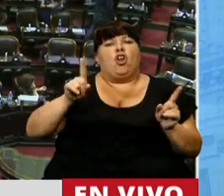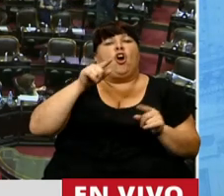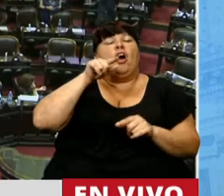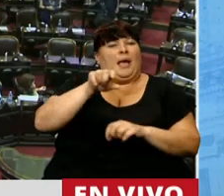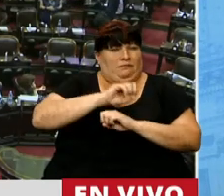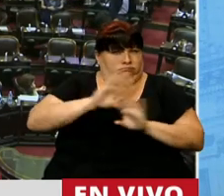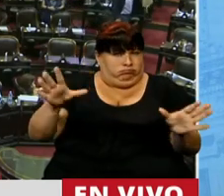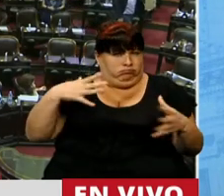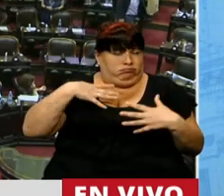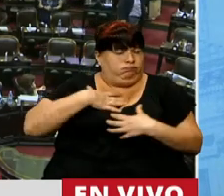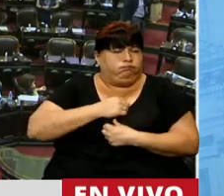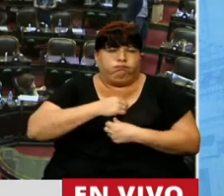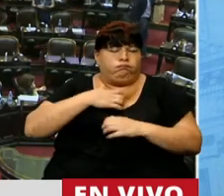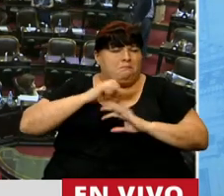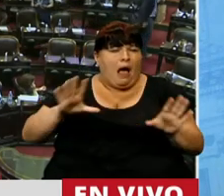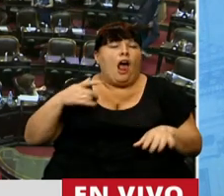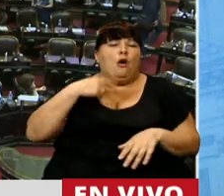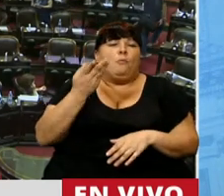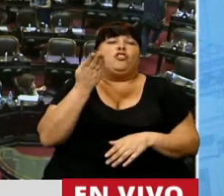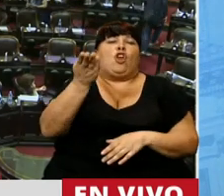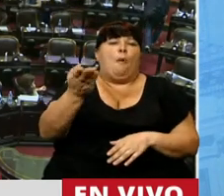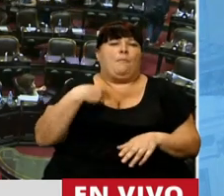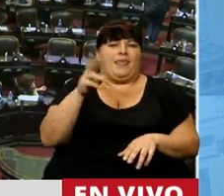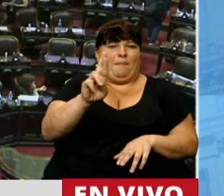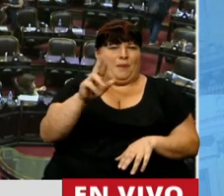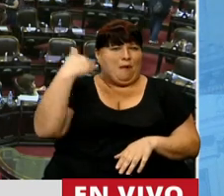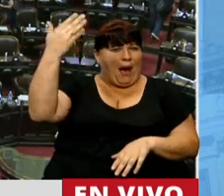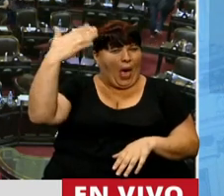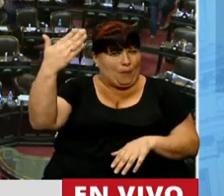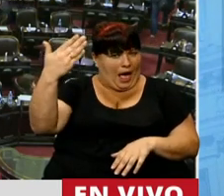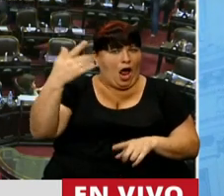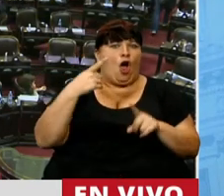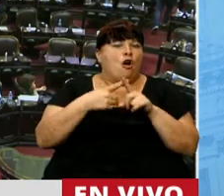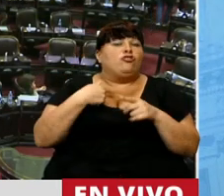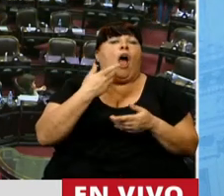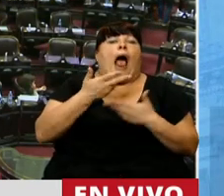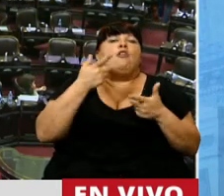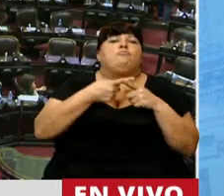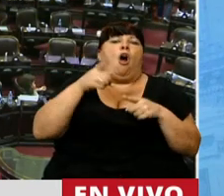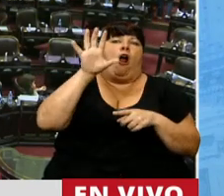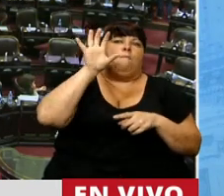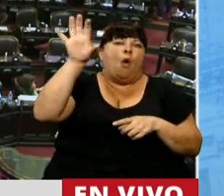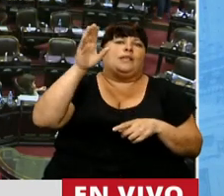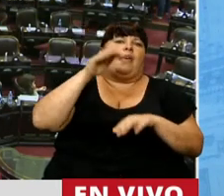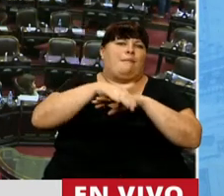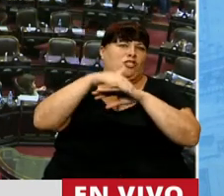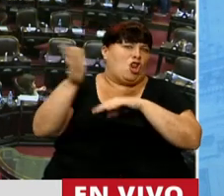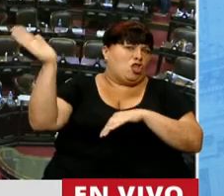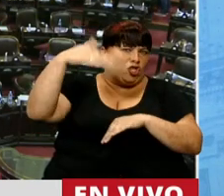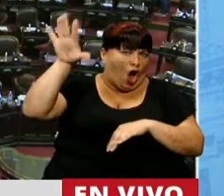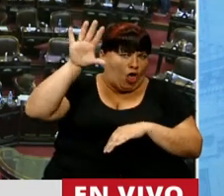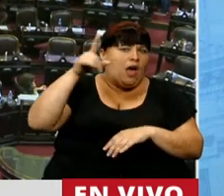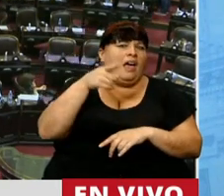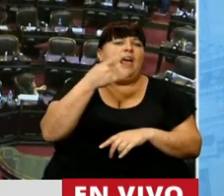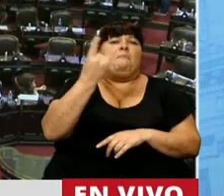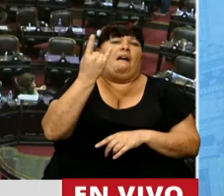agravio que siento, y por eso he pedido el uso de la palabra en nombre de todos los misioneros, tiene que ver con la